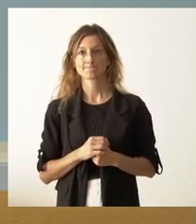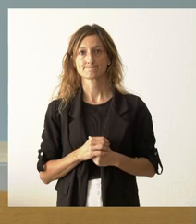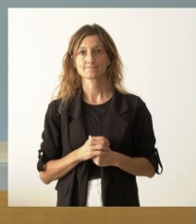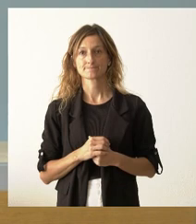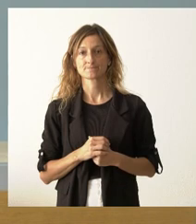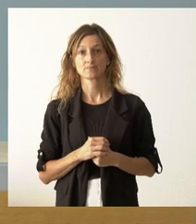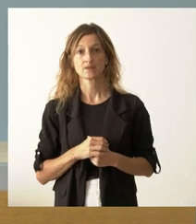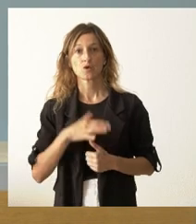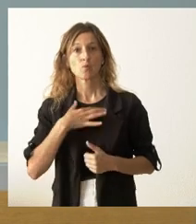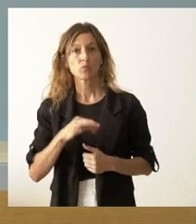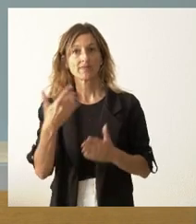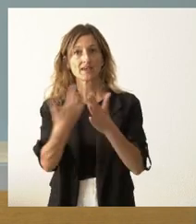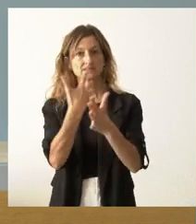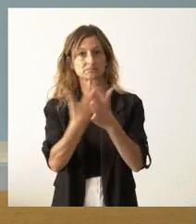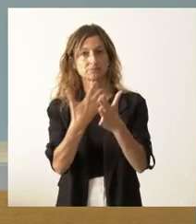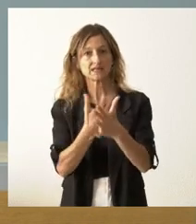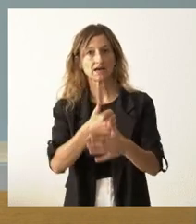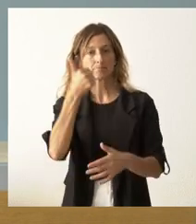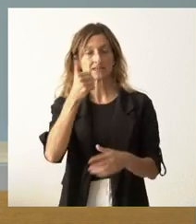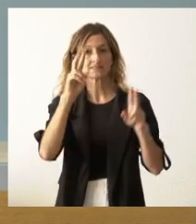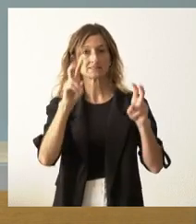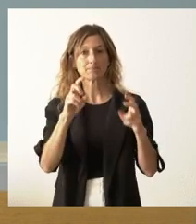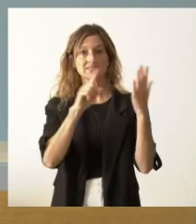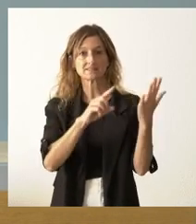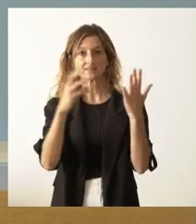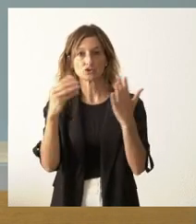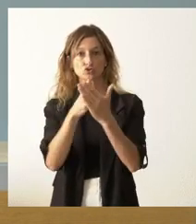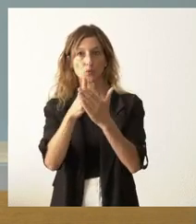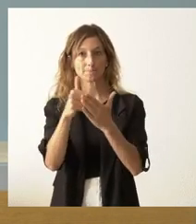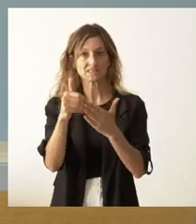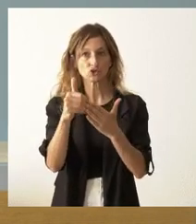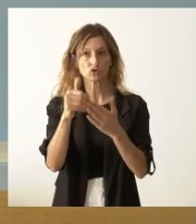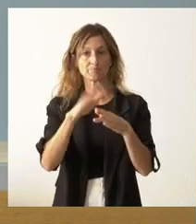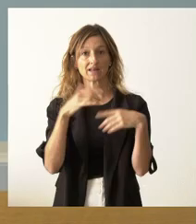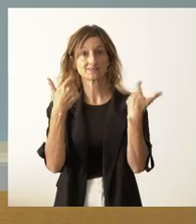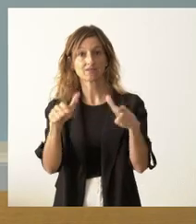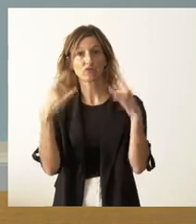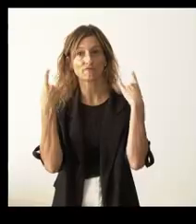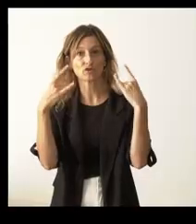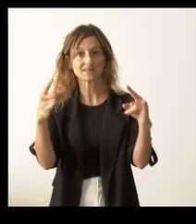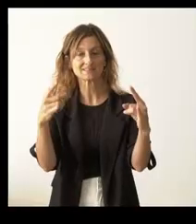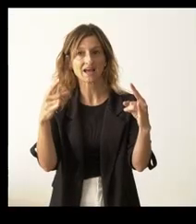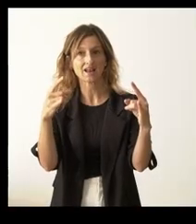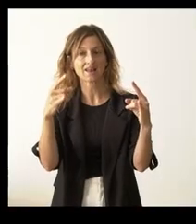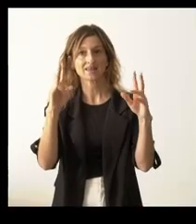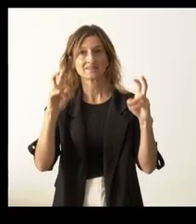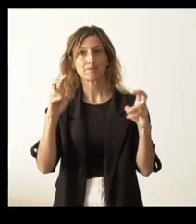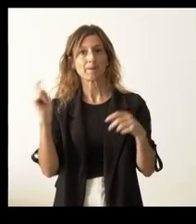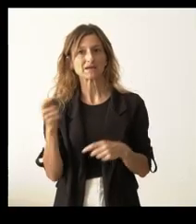¿Nos podría ampliar en qué vaga, a qué se van a destinar esos 68 millones al sector forestal, al silbo pastoreo?